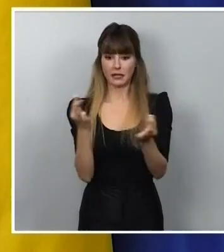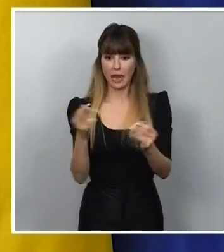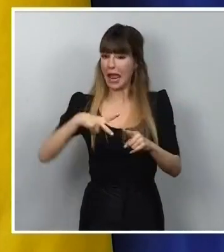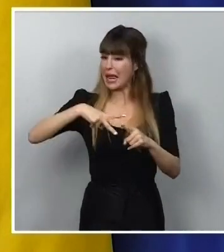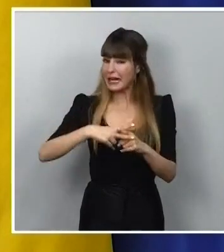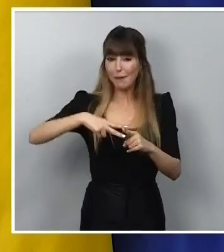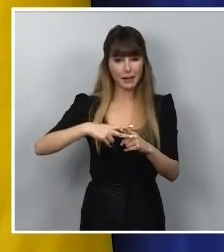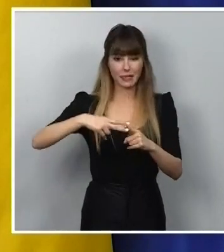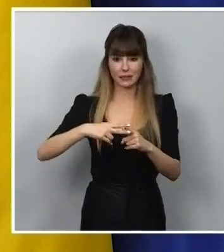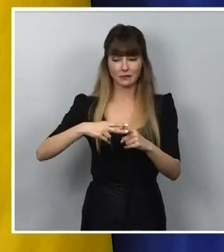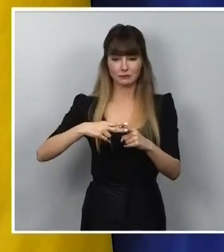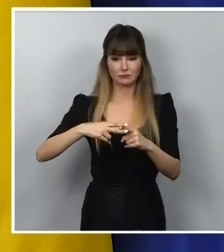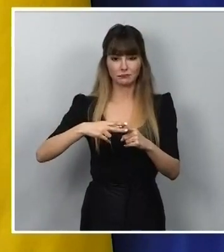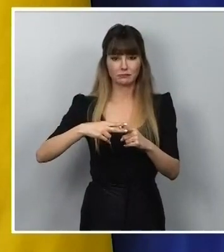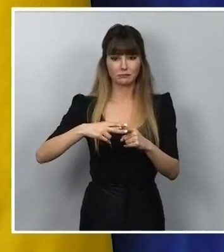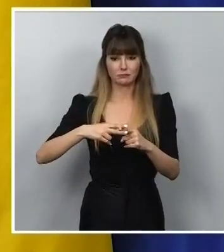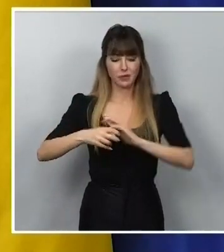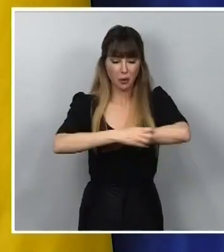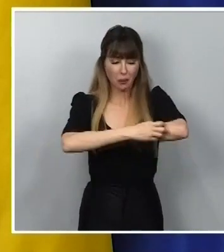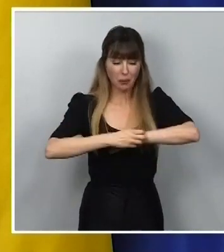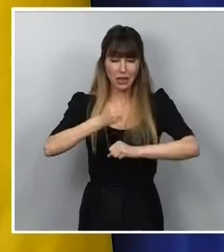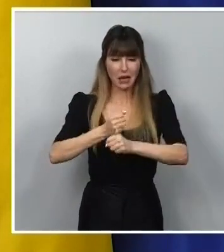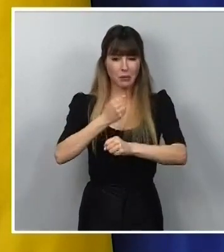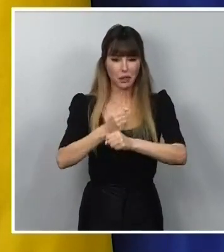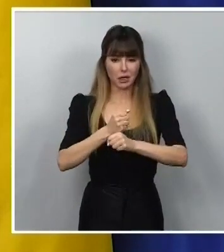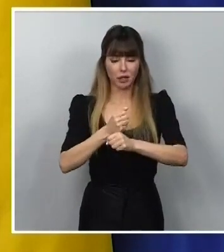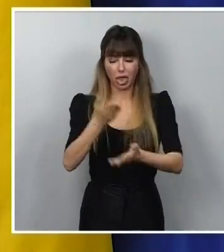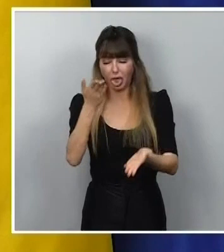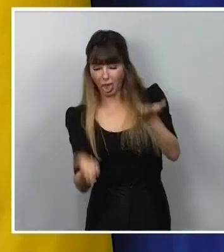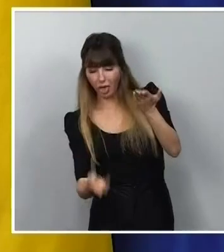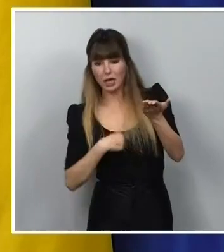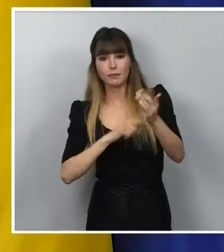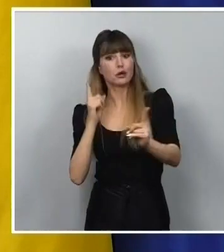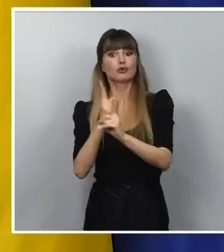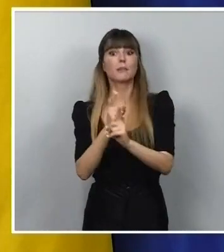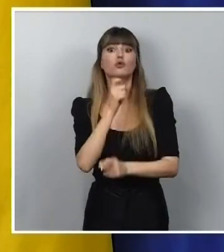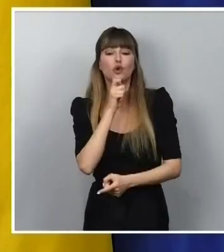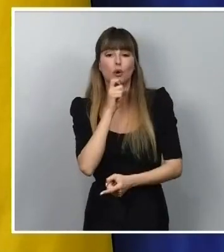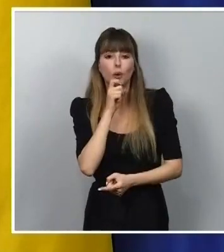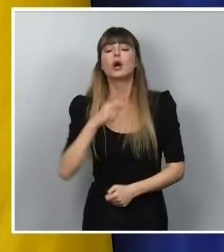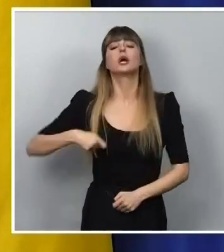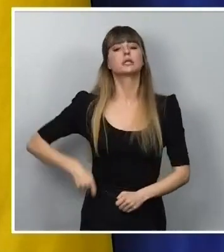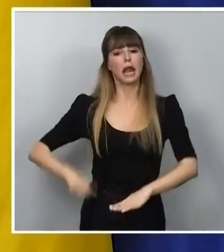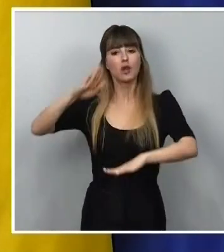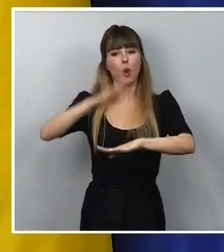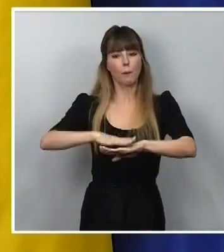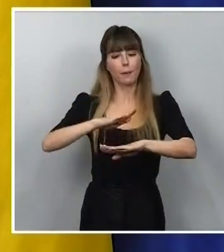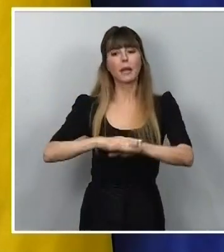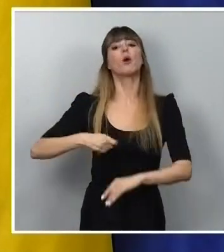herramienta en la lucha contra la pobreza laboral y contra la desigualdad en España se llama salario mínimo